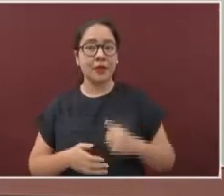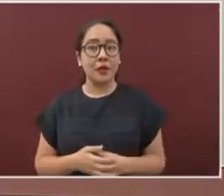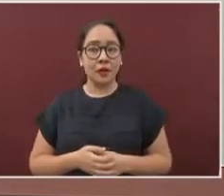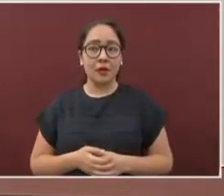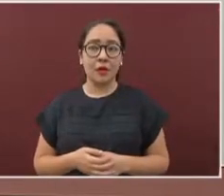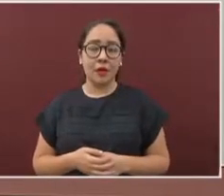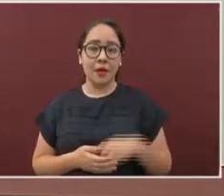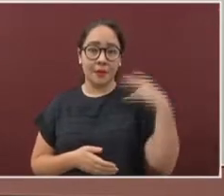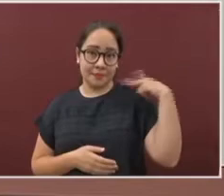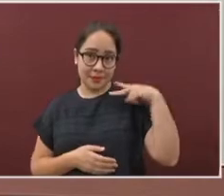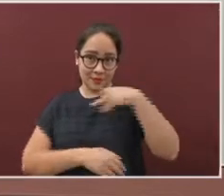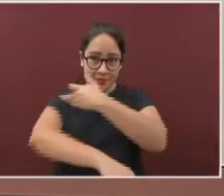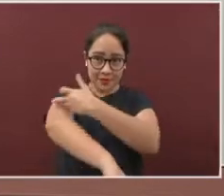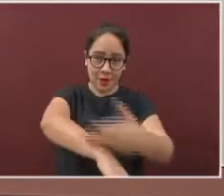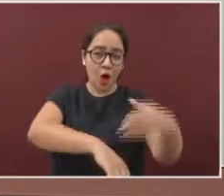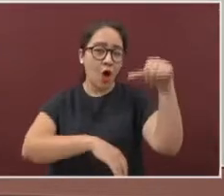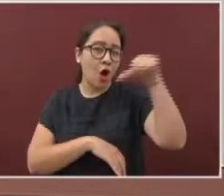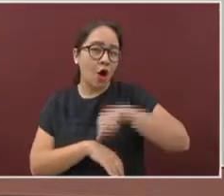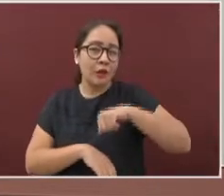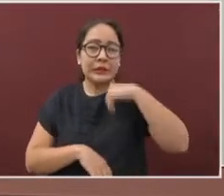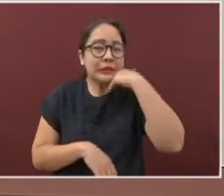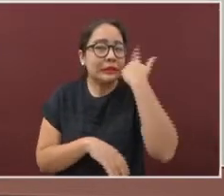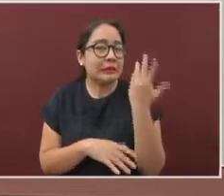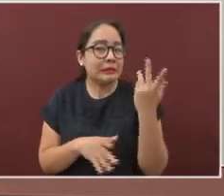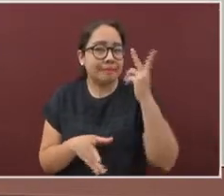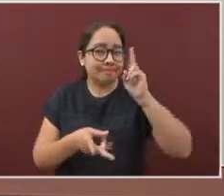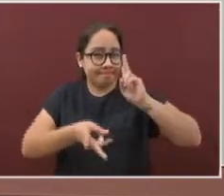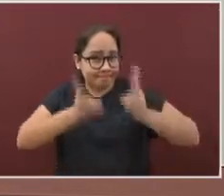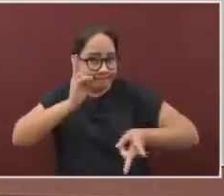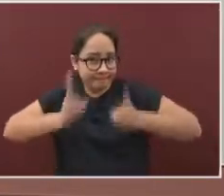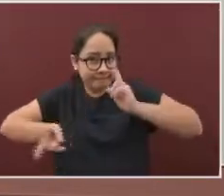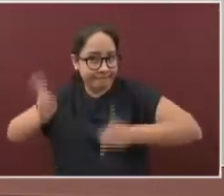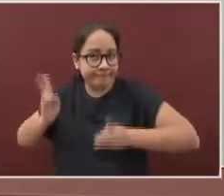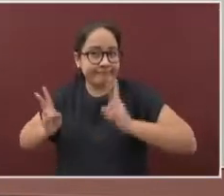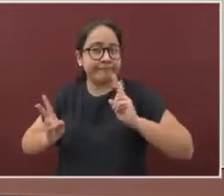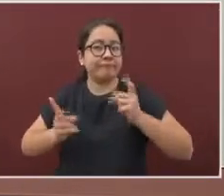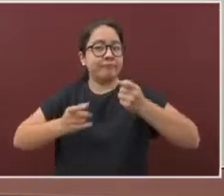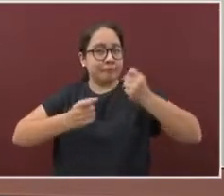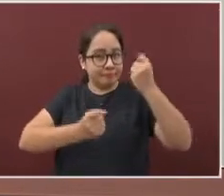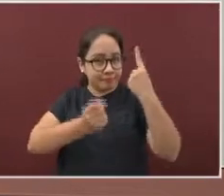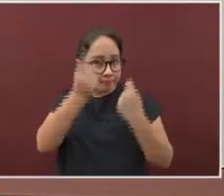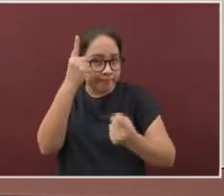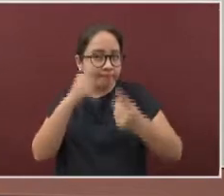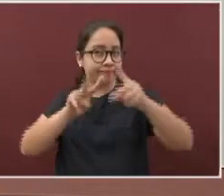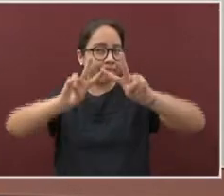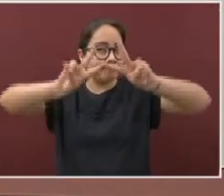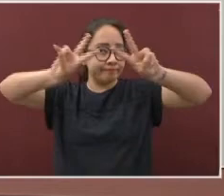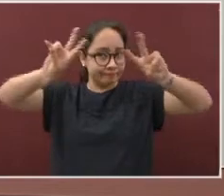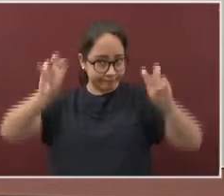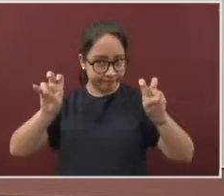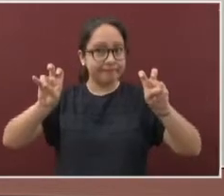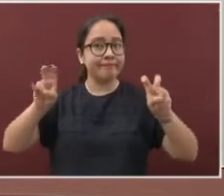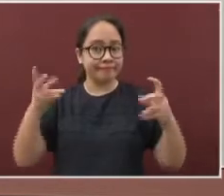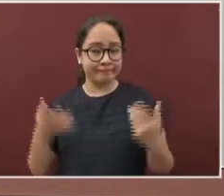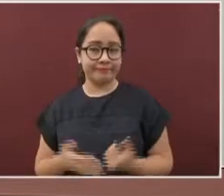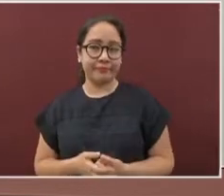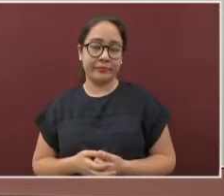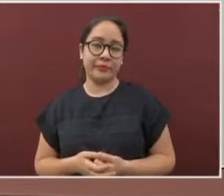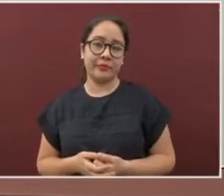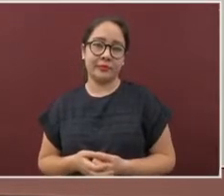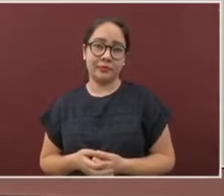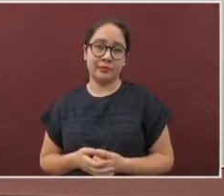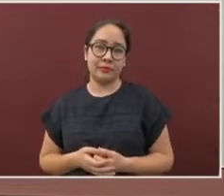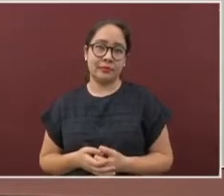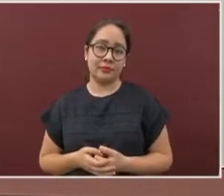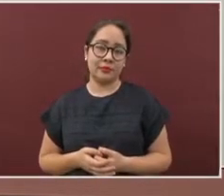noche quiero comentar con ustedes algunas situaciones que han derivado que pacientes